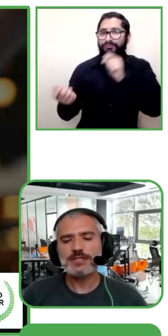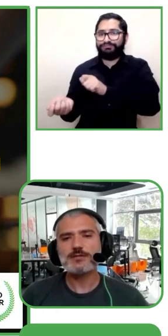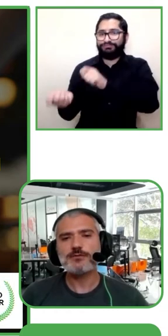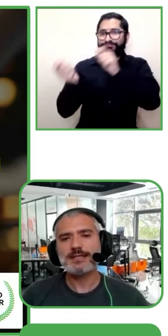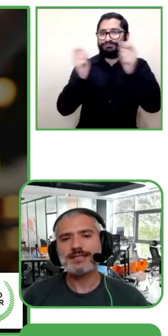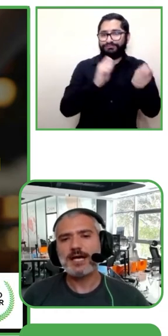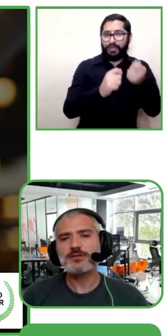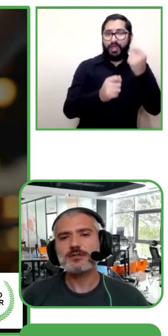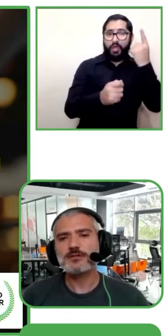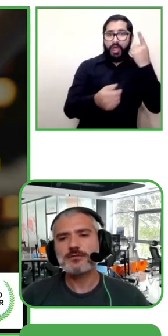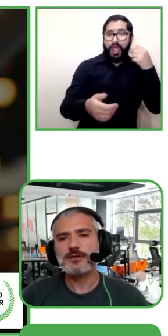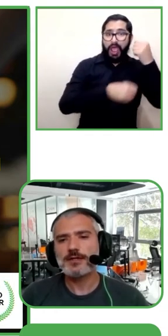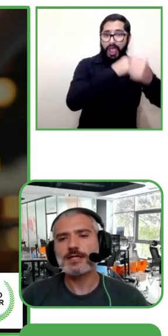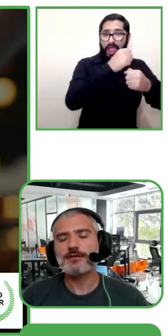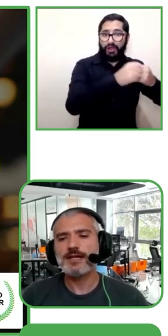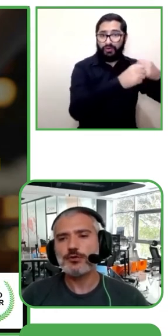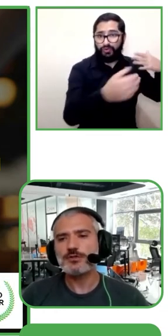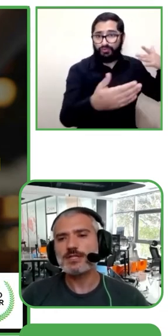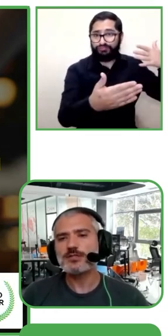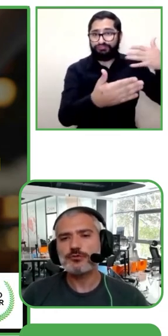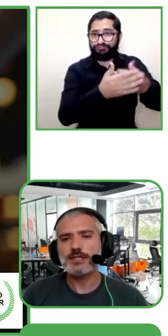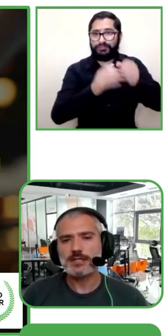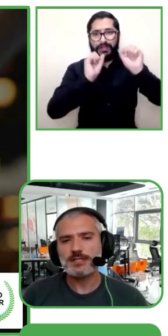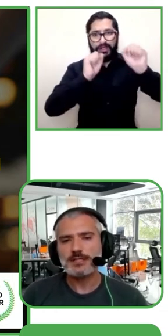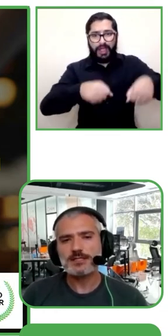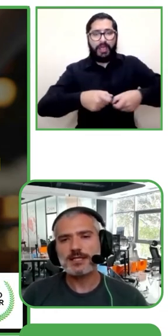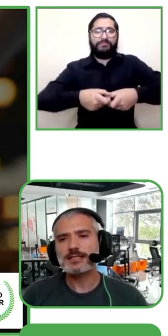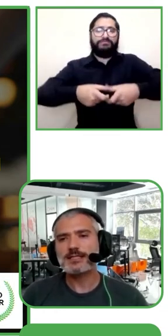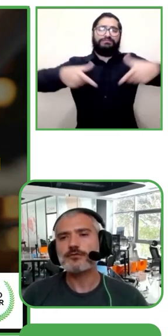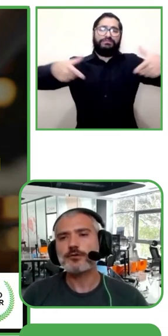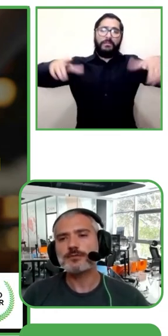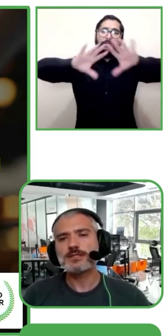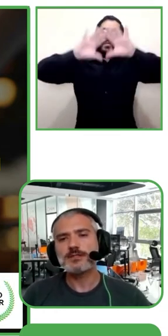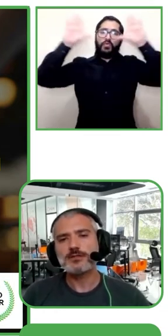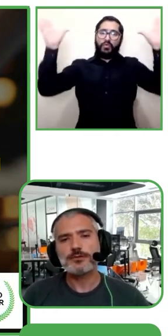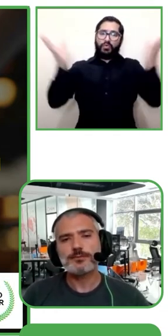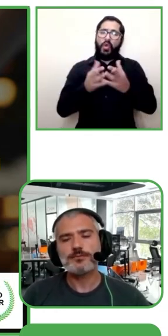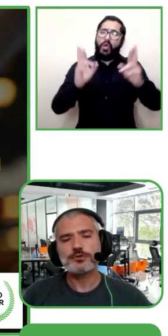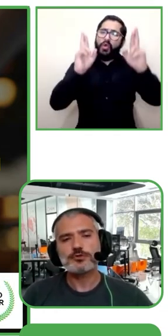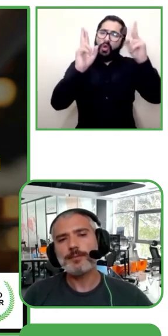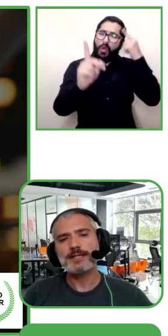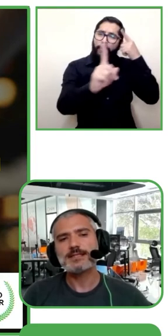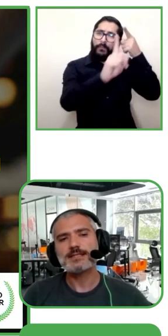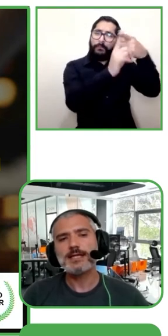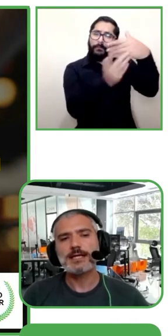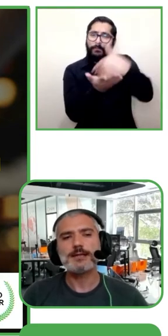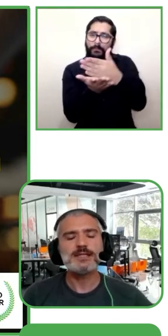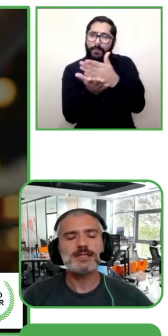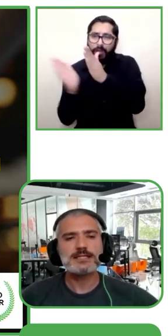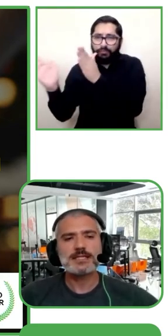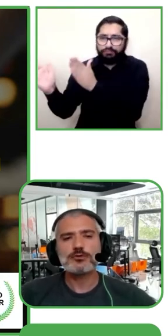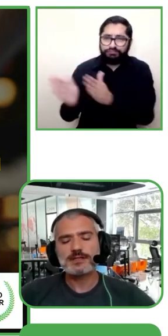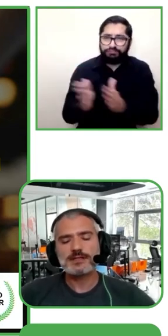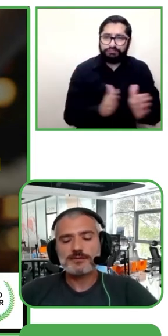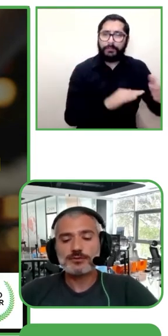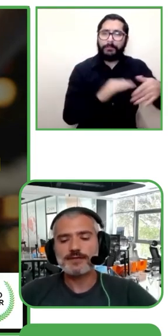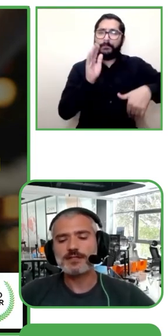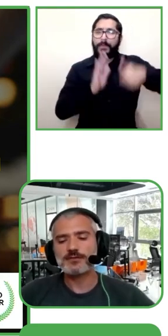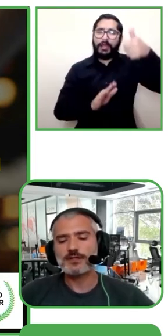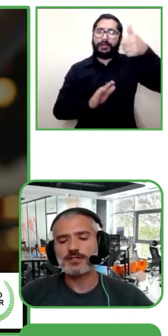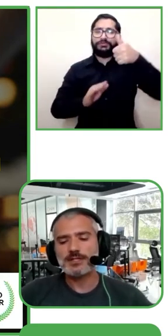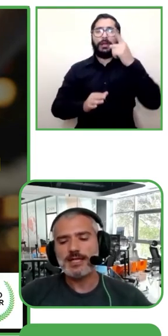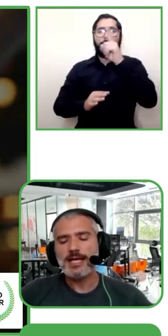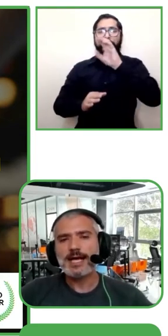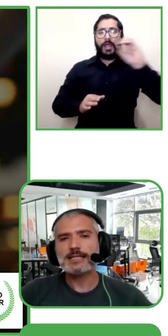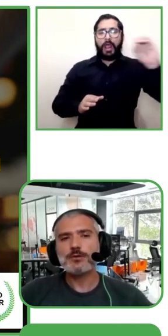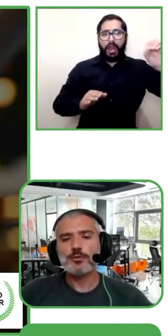mundialmente planificamos alcanzar mil lugares en dos años en